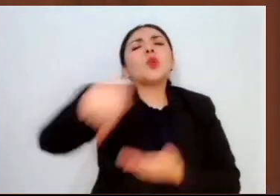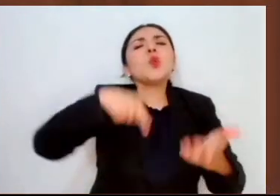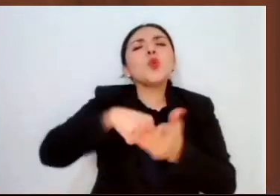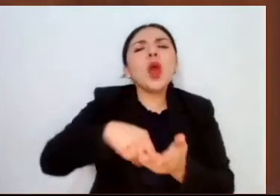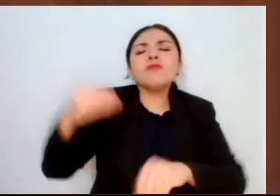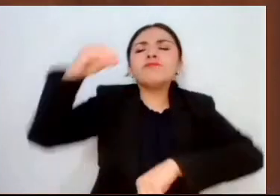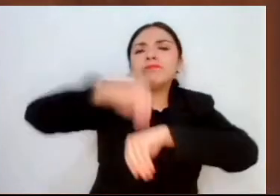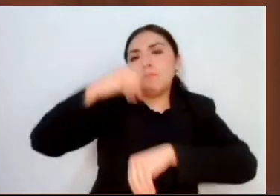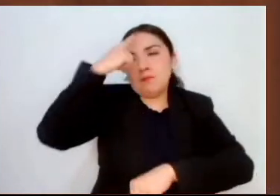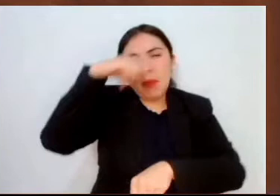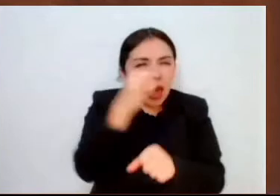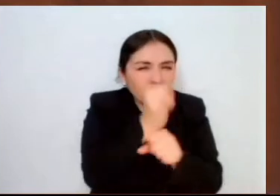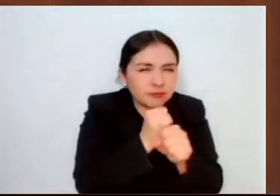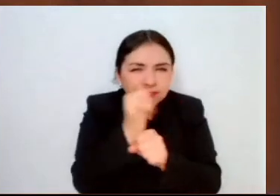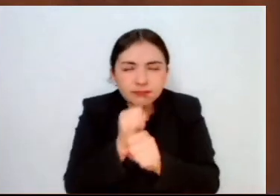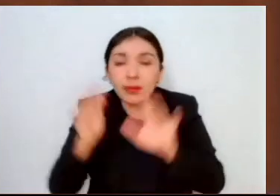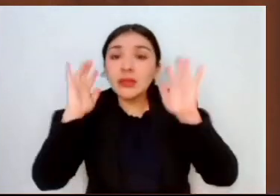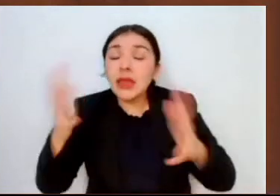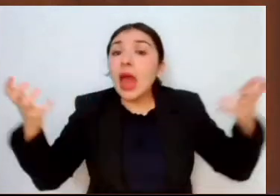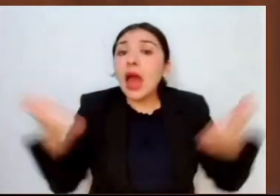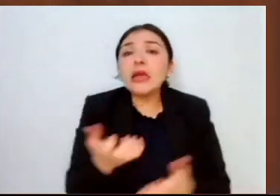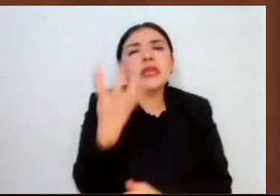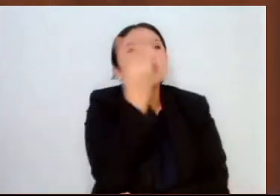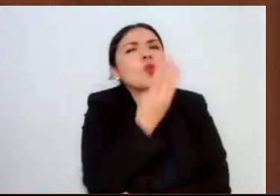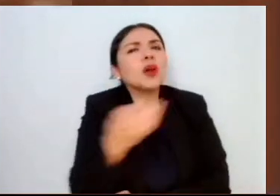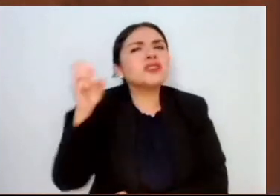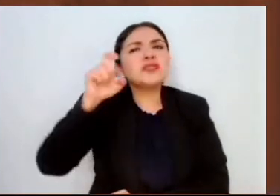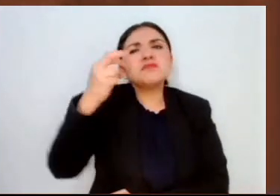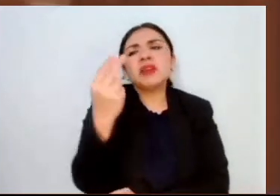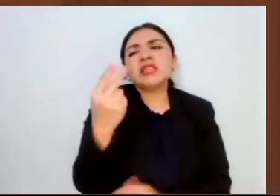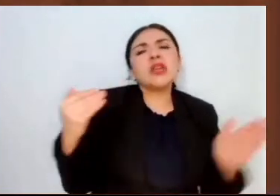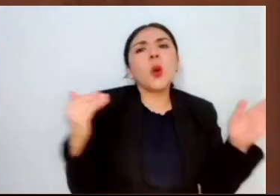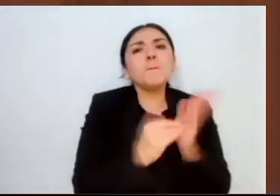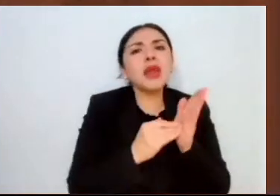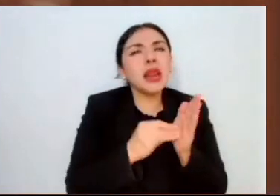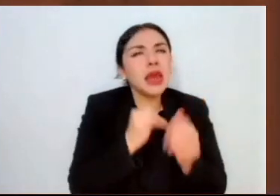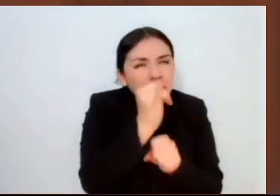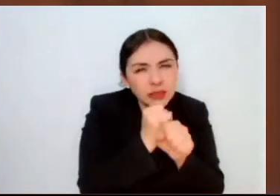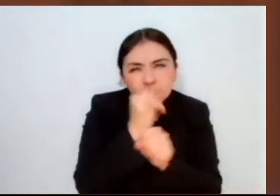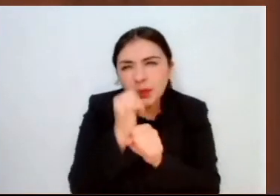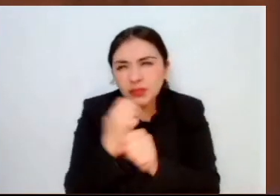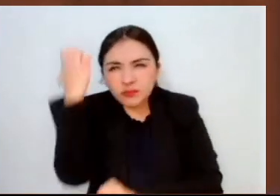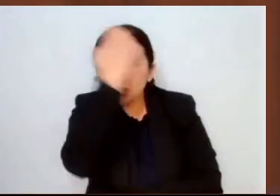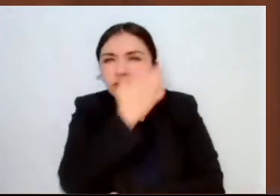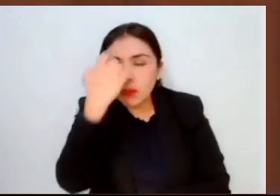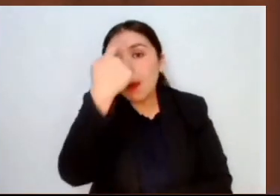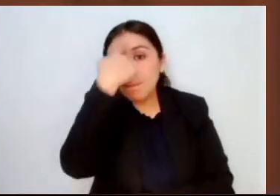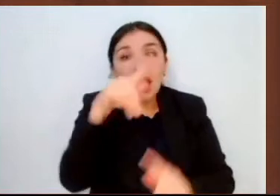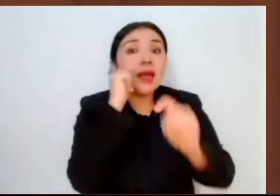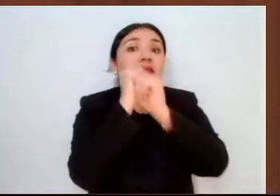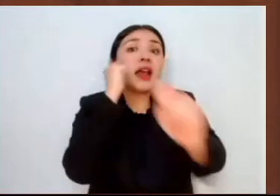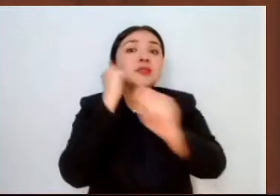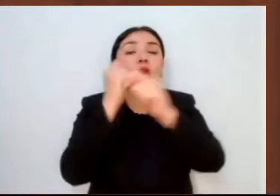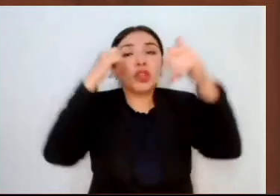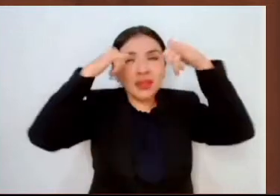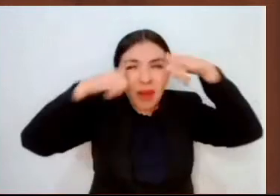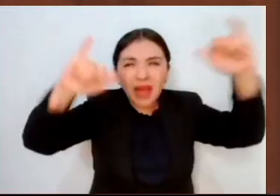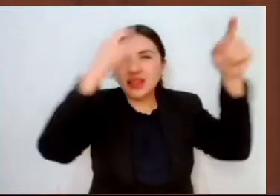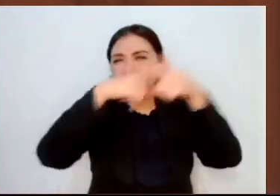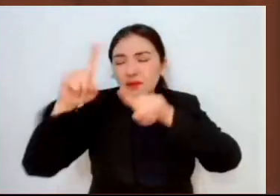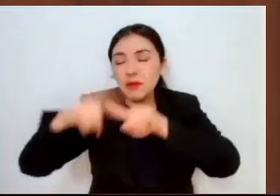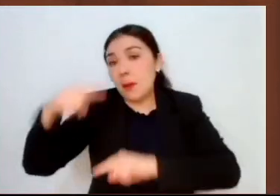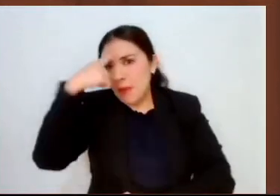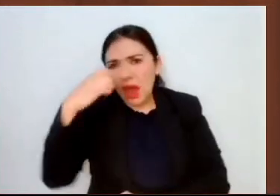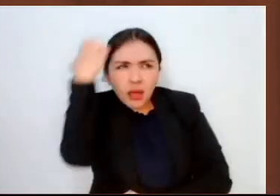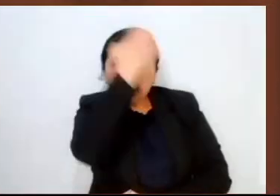donde se han realizado cerca de 425 mil inspecciones al transporte de ganado para verificar